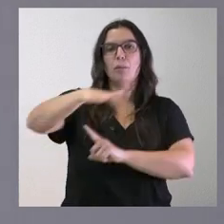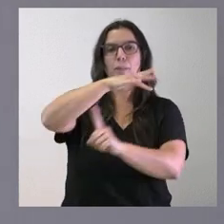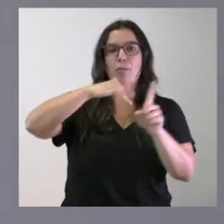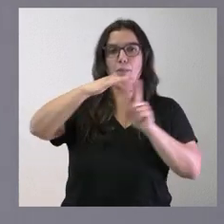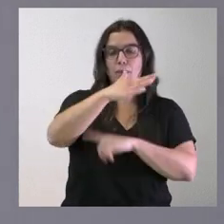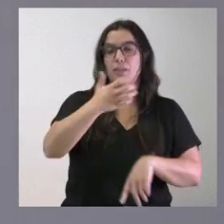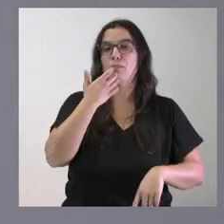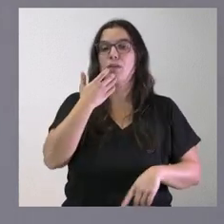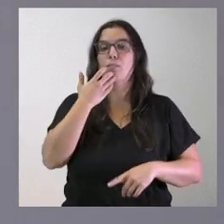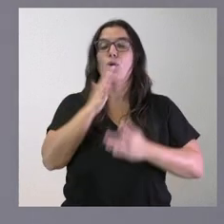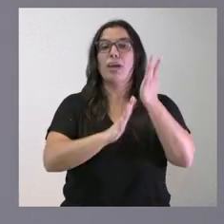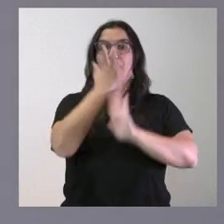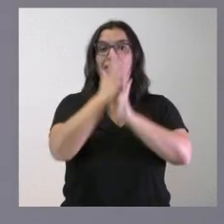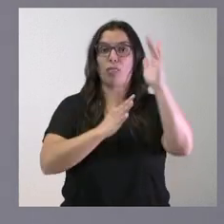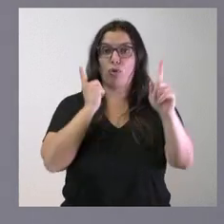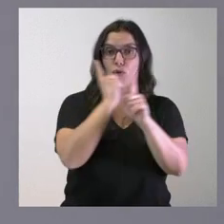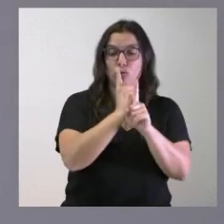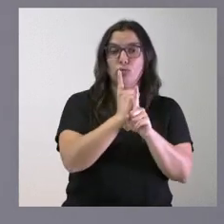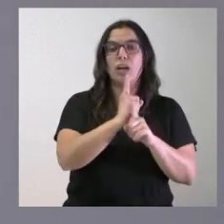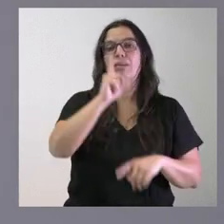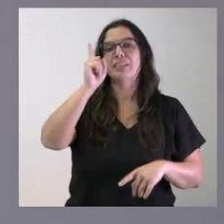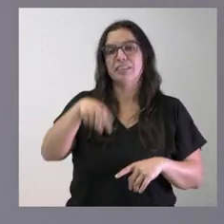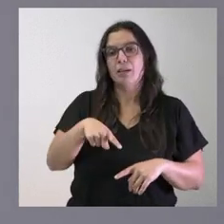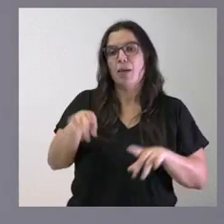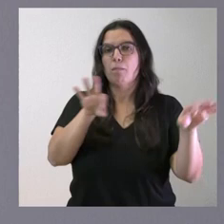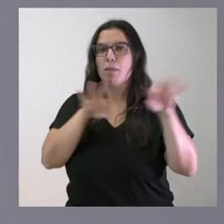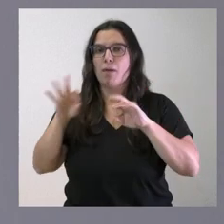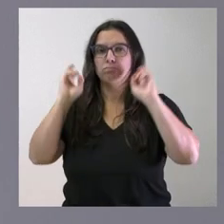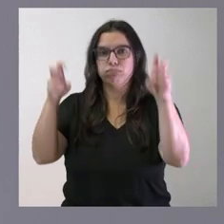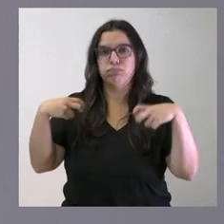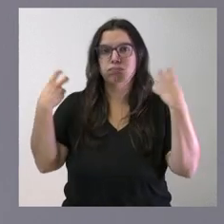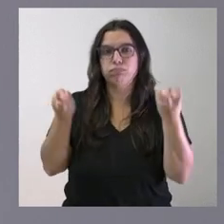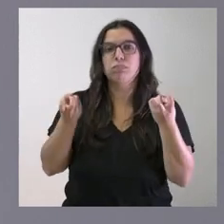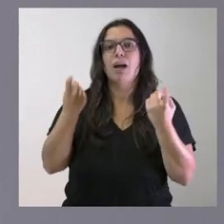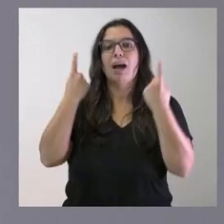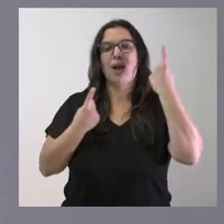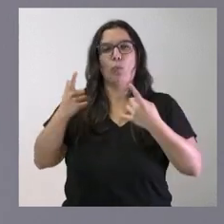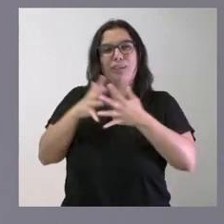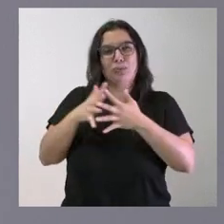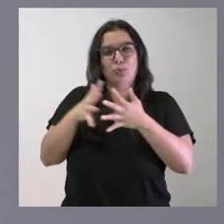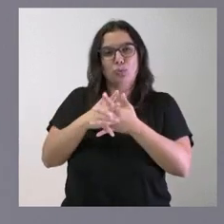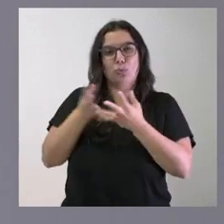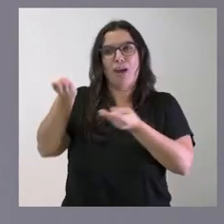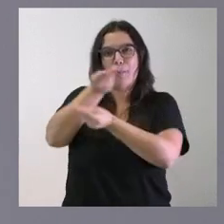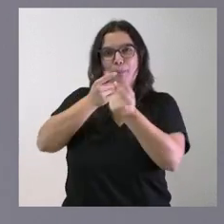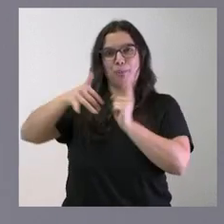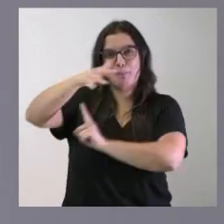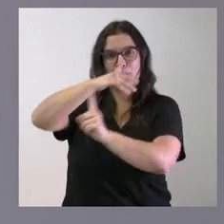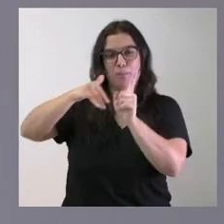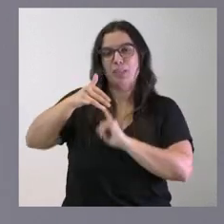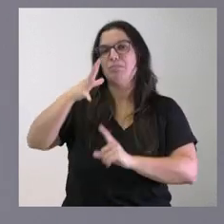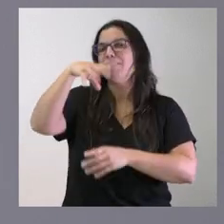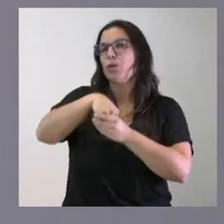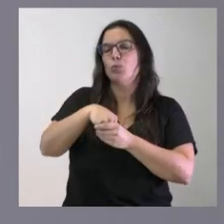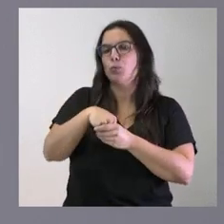contra incendios forestales como para adecuar y restaurar determinadas infraestructuras ambientales. Incluimos